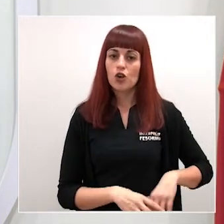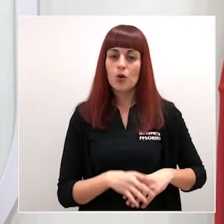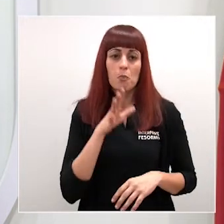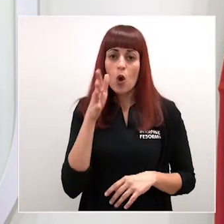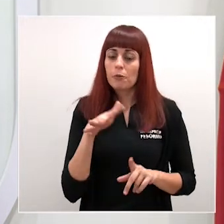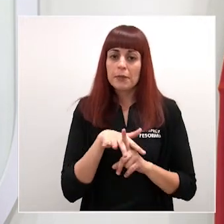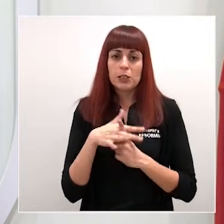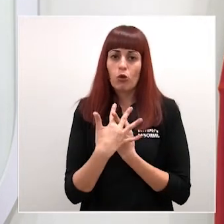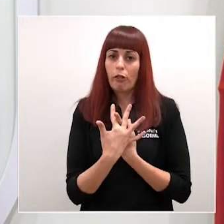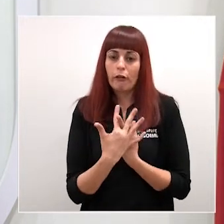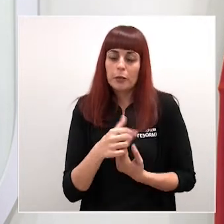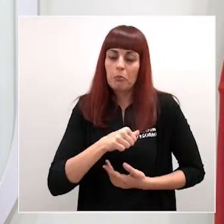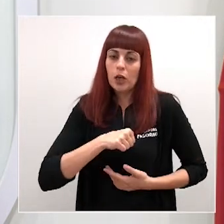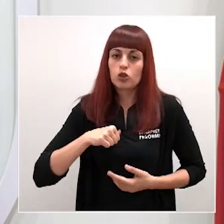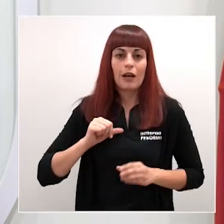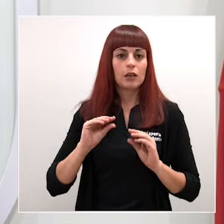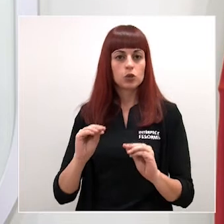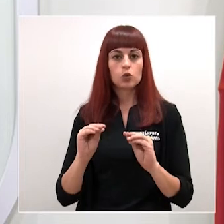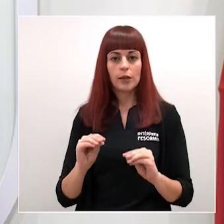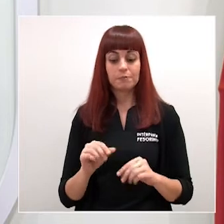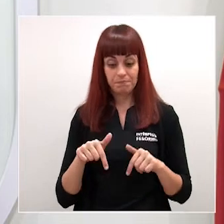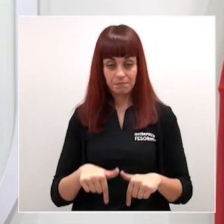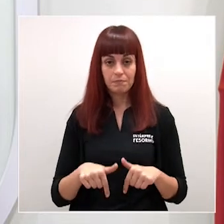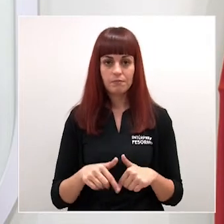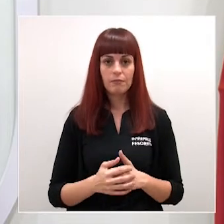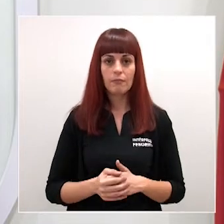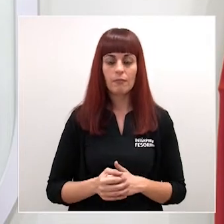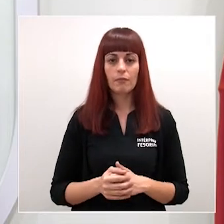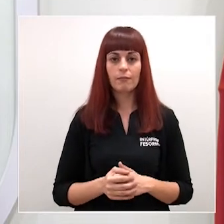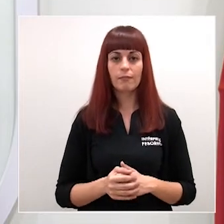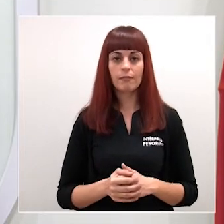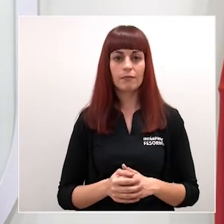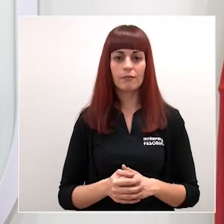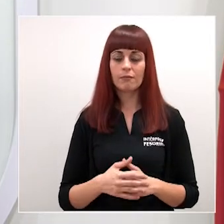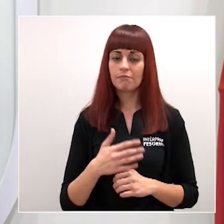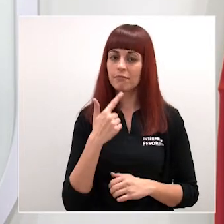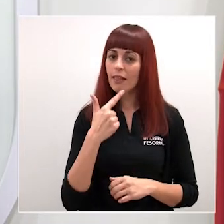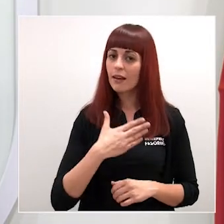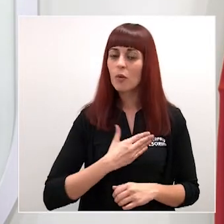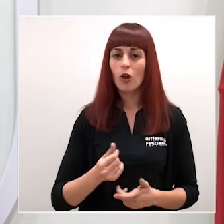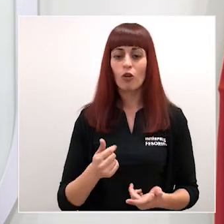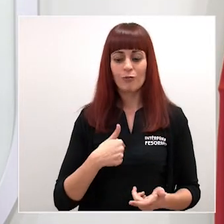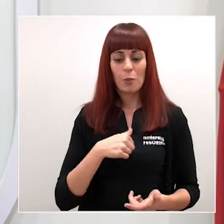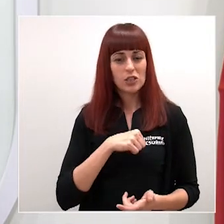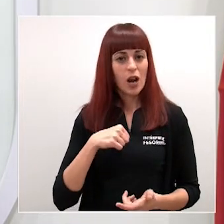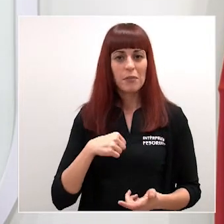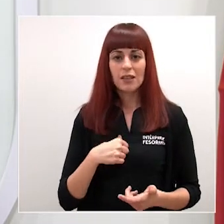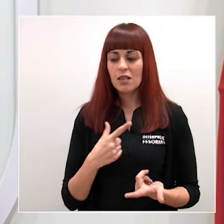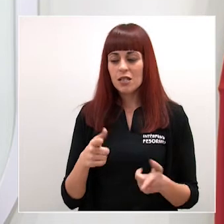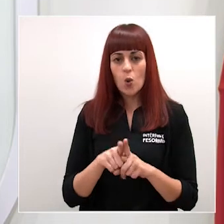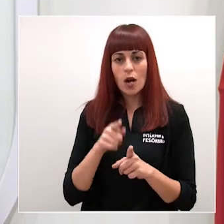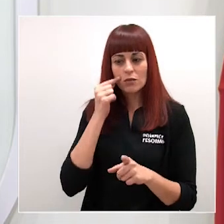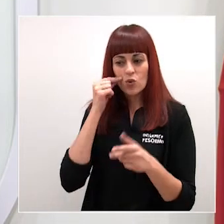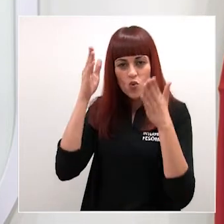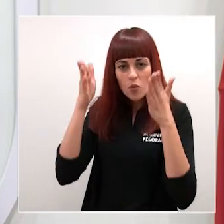circunstancias de índole personal y desde aquí no puedo sino alabar personalmente su categoría humana